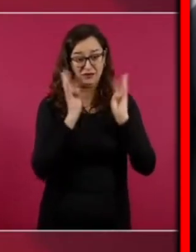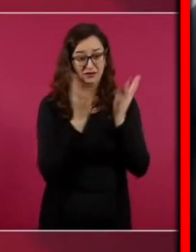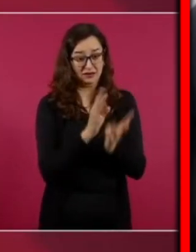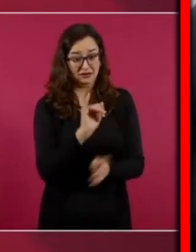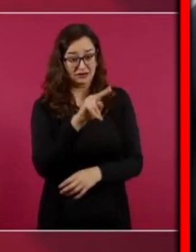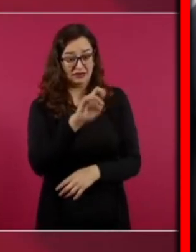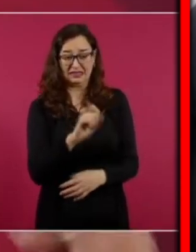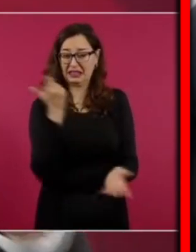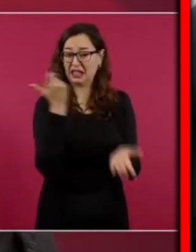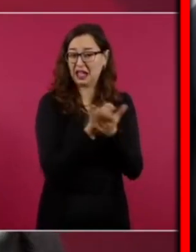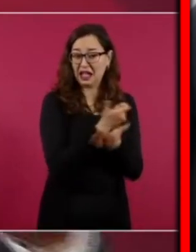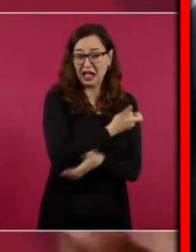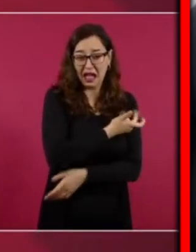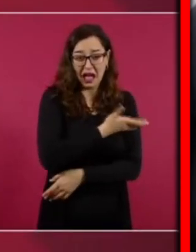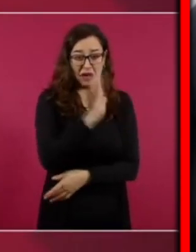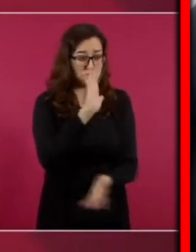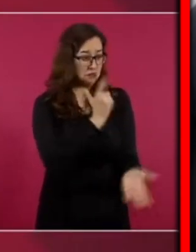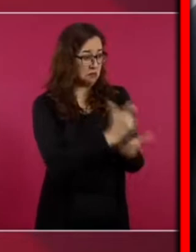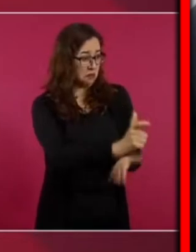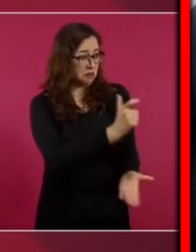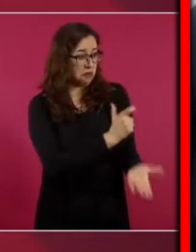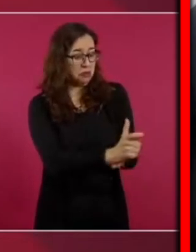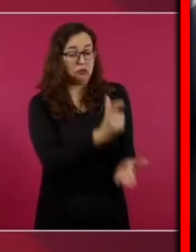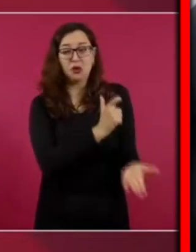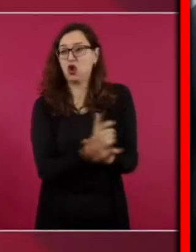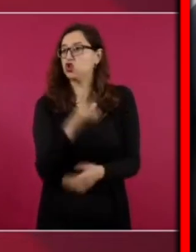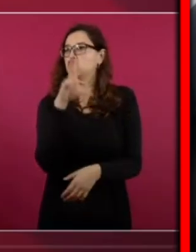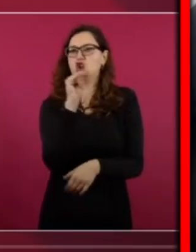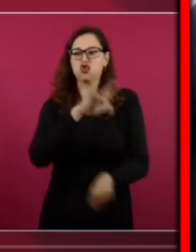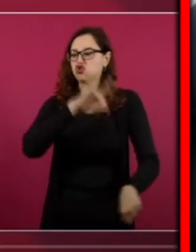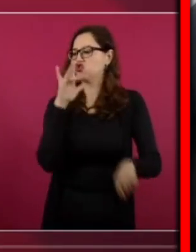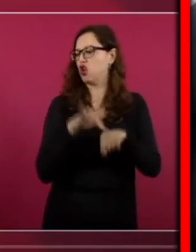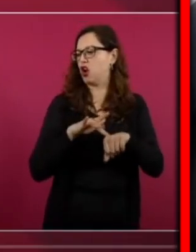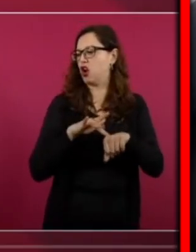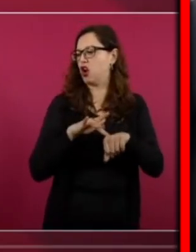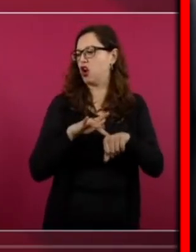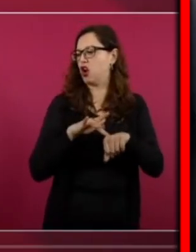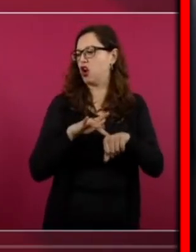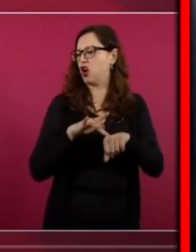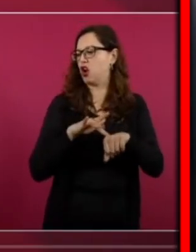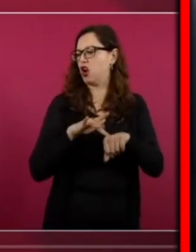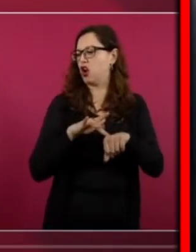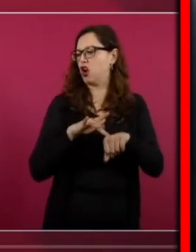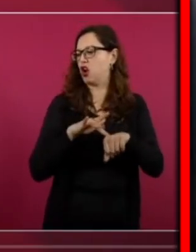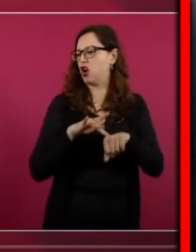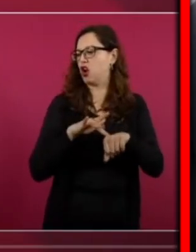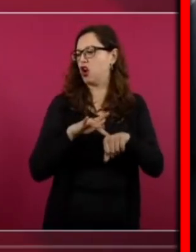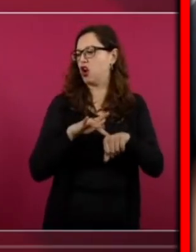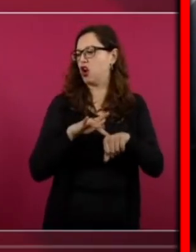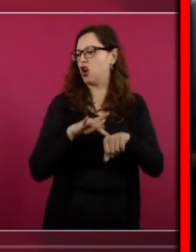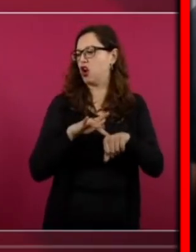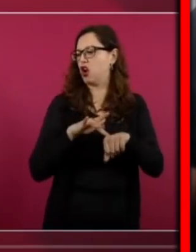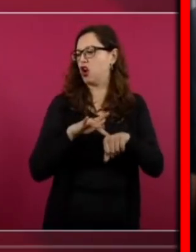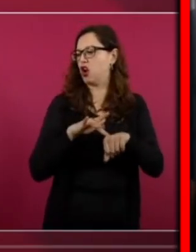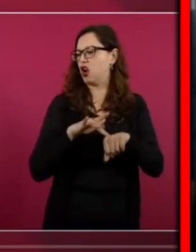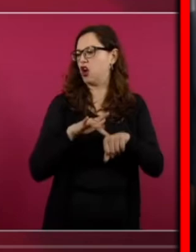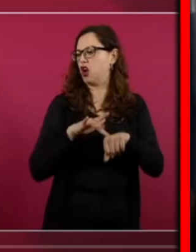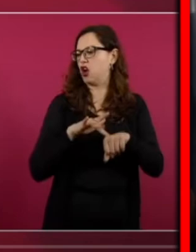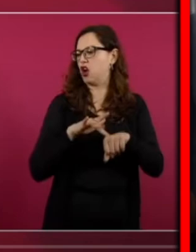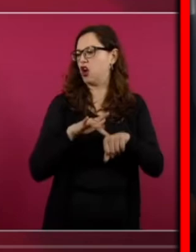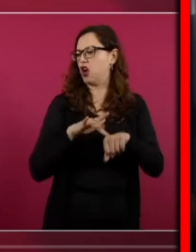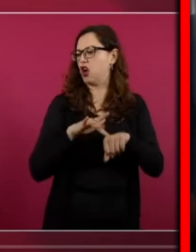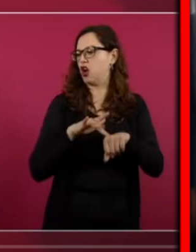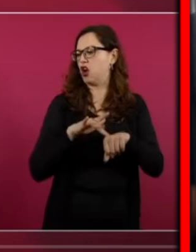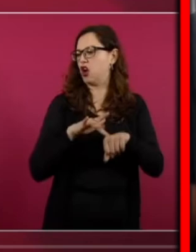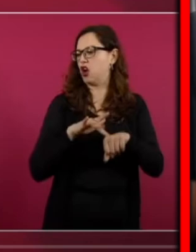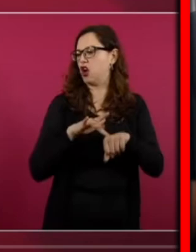ponen su manta el INE no se toca bueno amigos si les gustó esta información comparten en sus